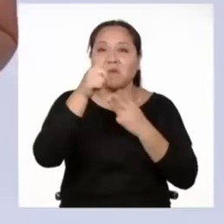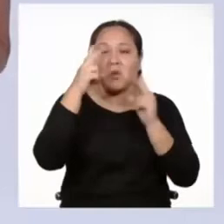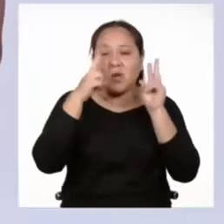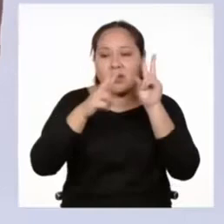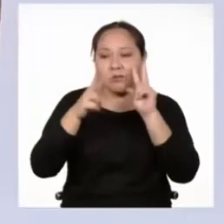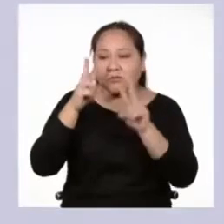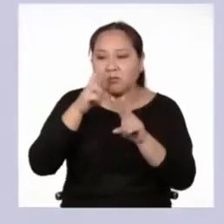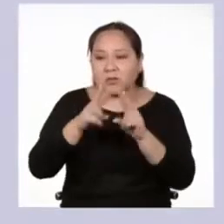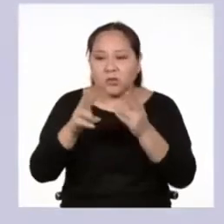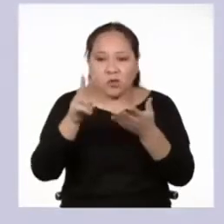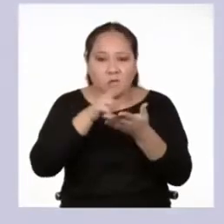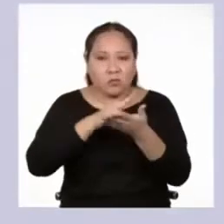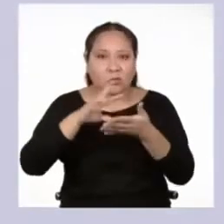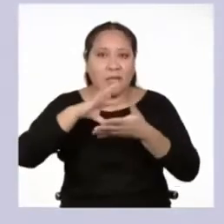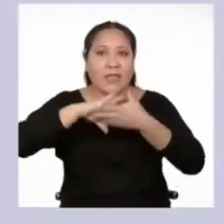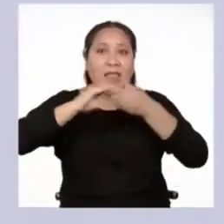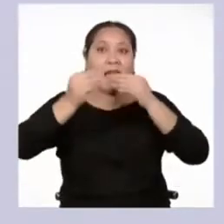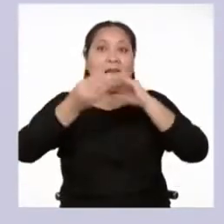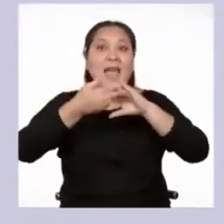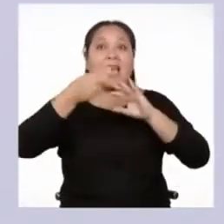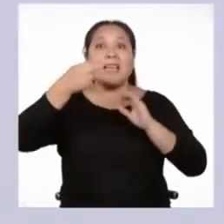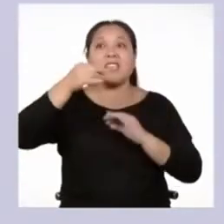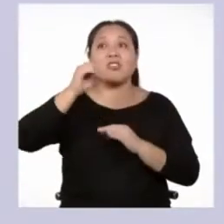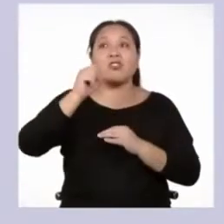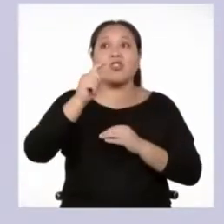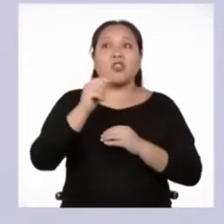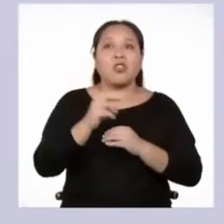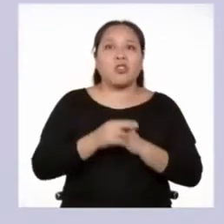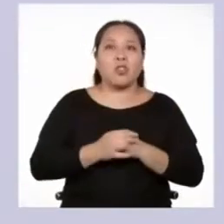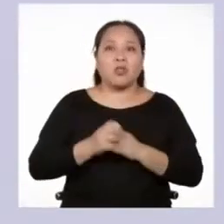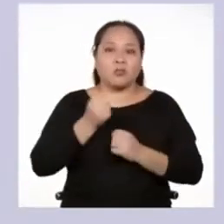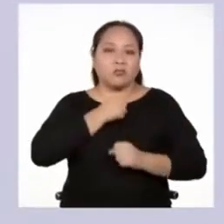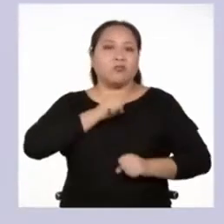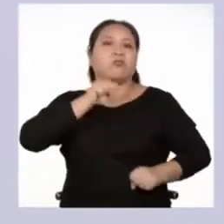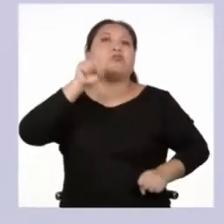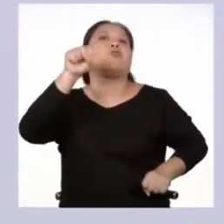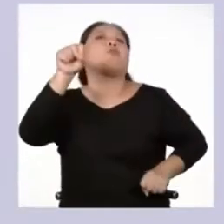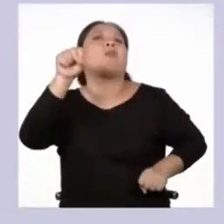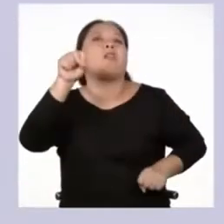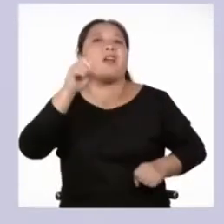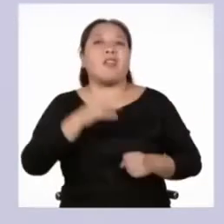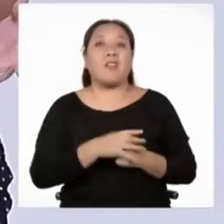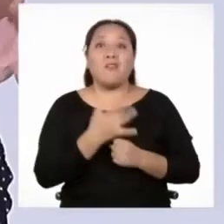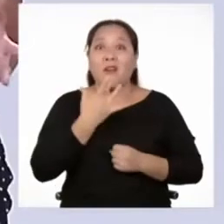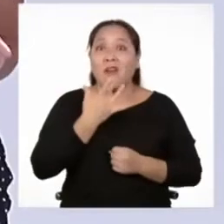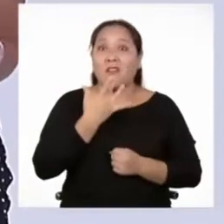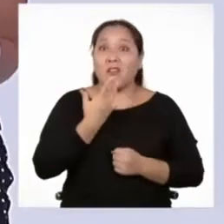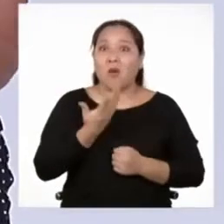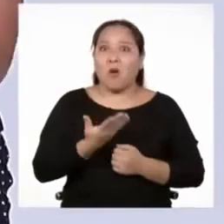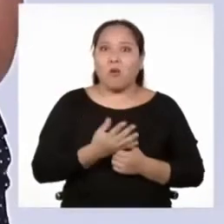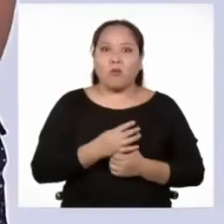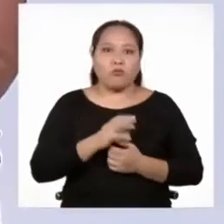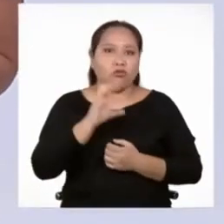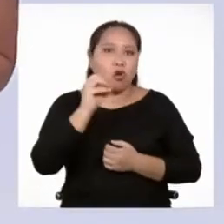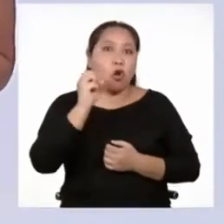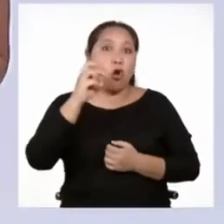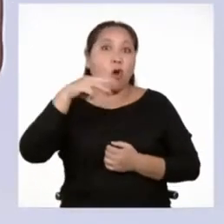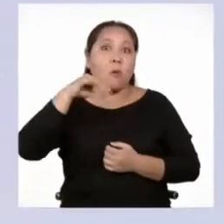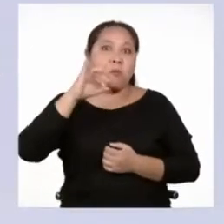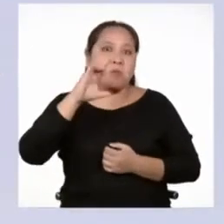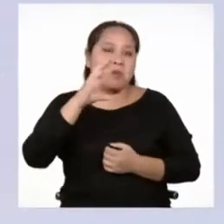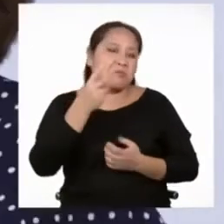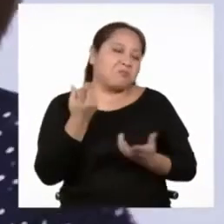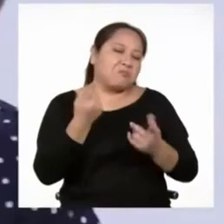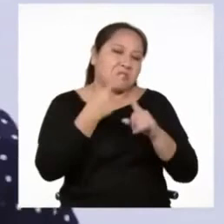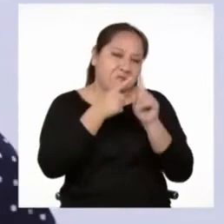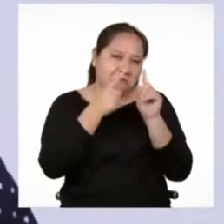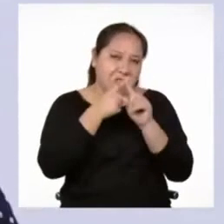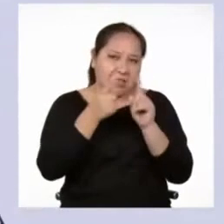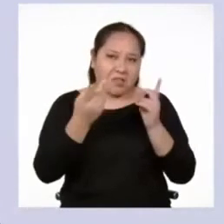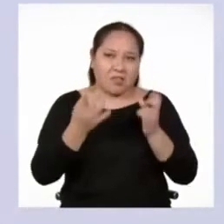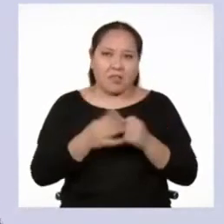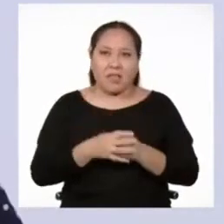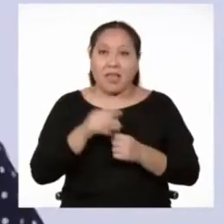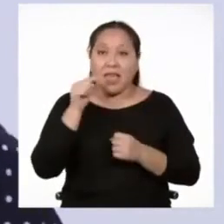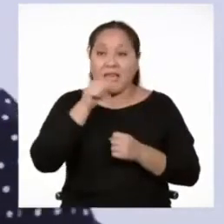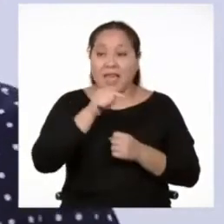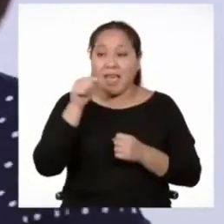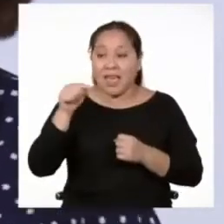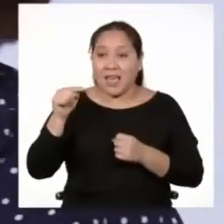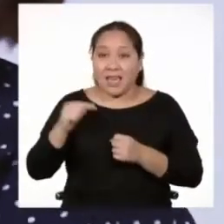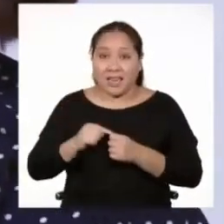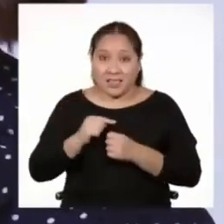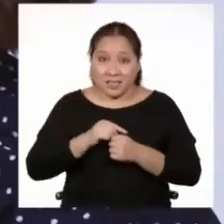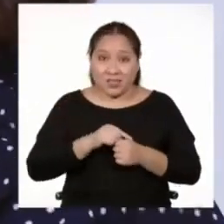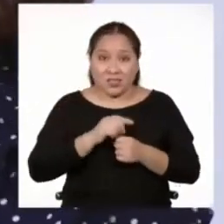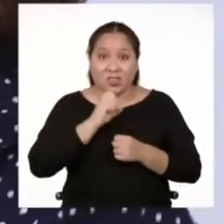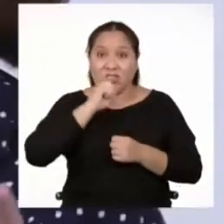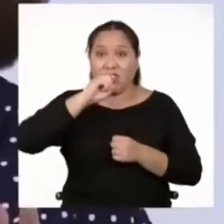leído alguna historieta, por ejemplo, una de tus superiores favoritos. O que hayas leído cómics sobre algún tema de tu preferencia. Estos tipos de textos que